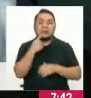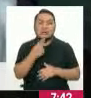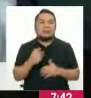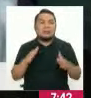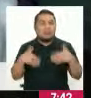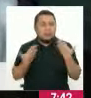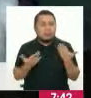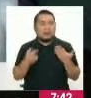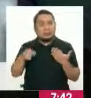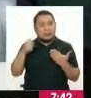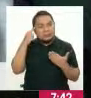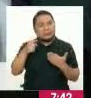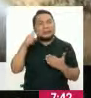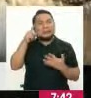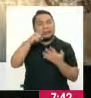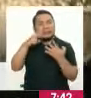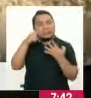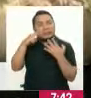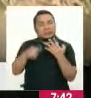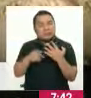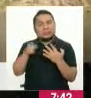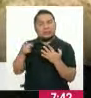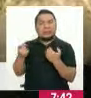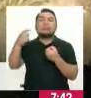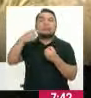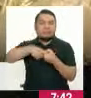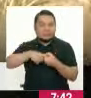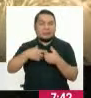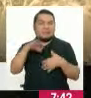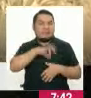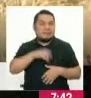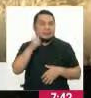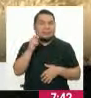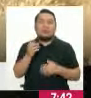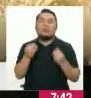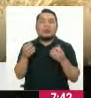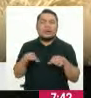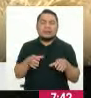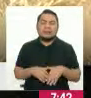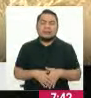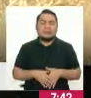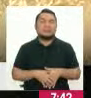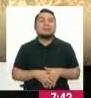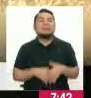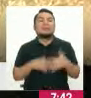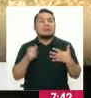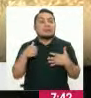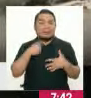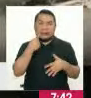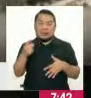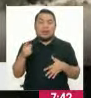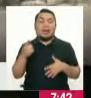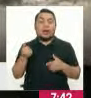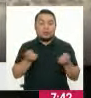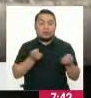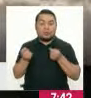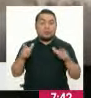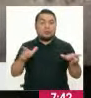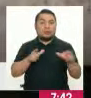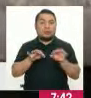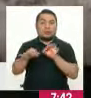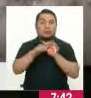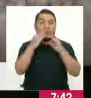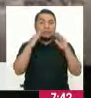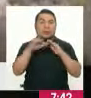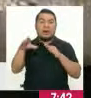podamos cumplir con este requisito y terminen siendo beneficiarios? Es correcto. En primer lugar, quiero precisar que los gobiernos locales, a través de las